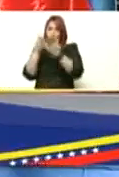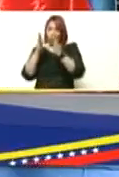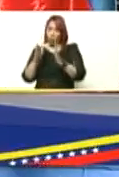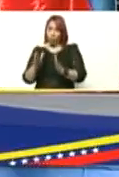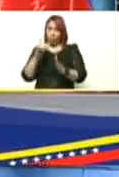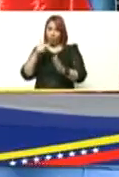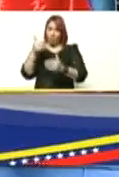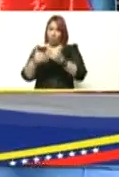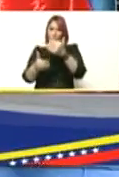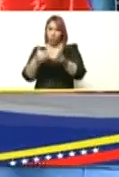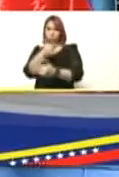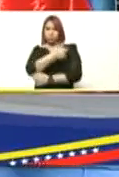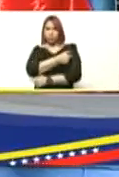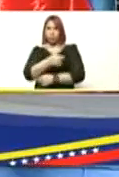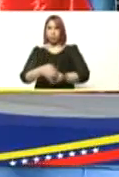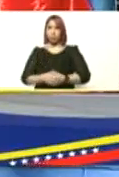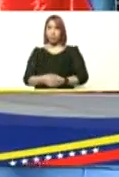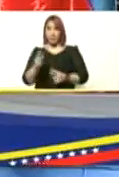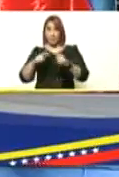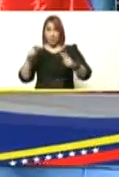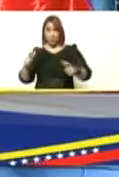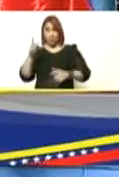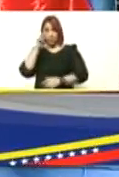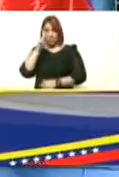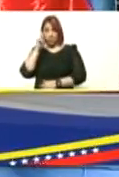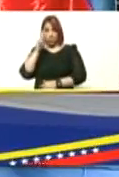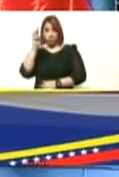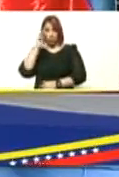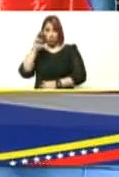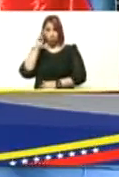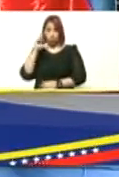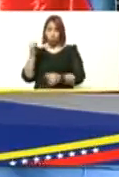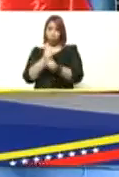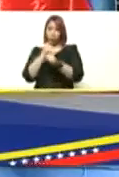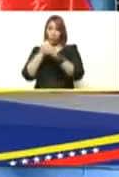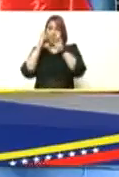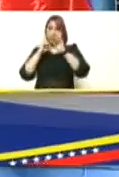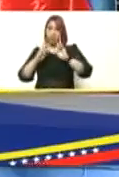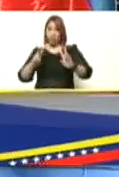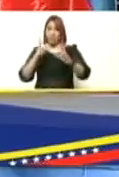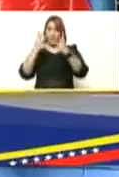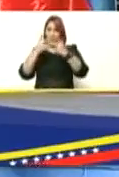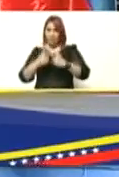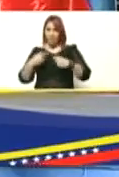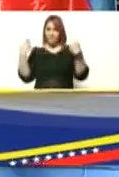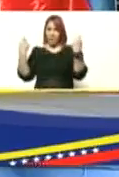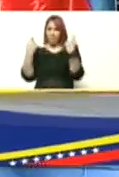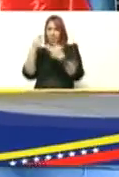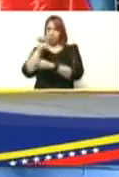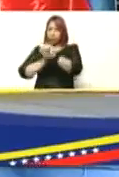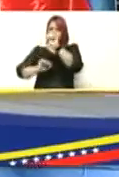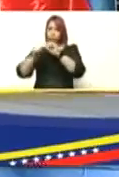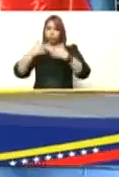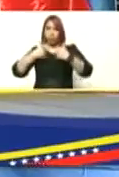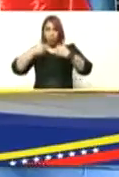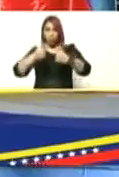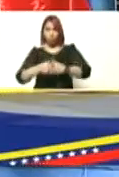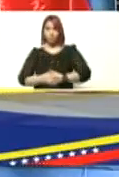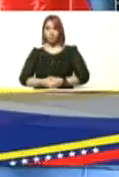en el proceso de vacunación del personal docente maestros obreros administrativos promoviendo por supuesto la prevención y la salud